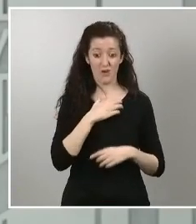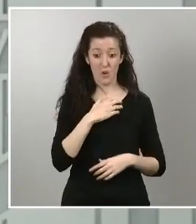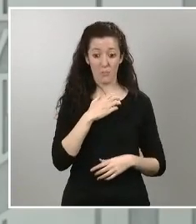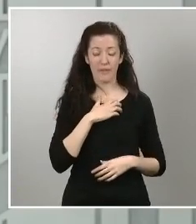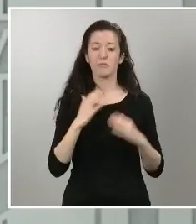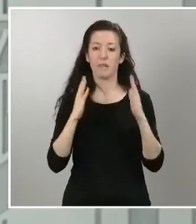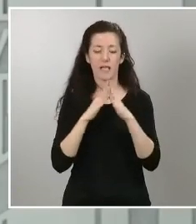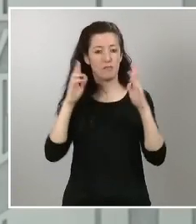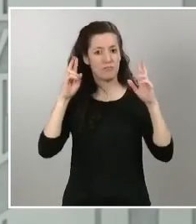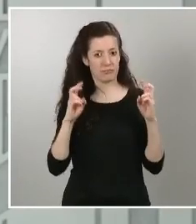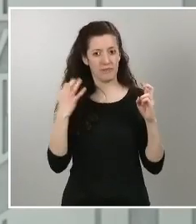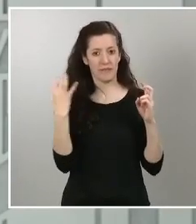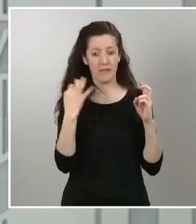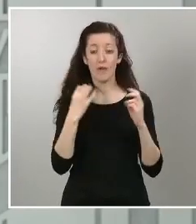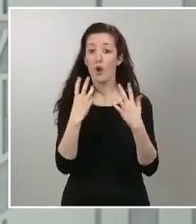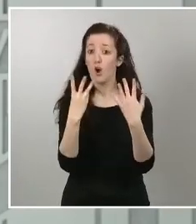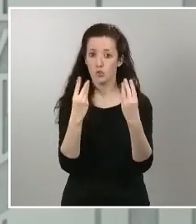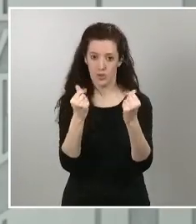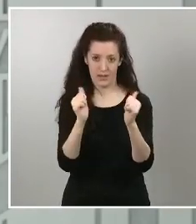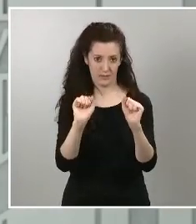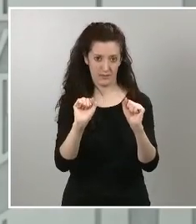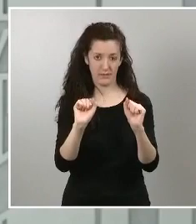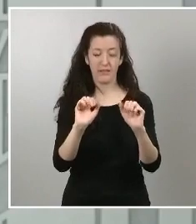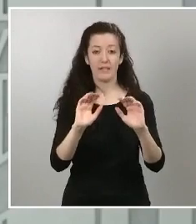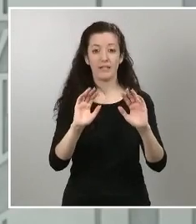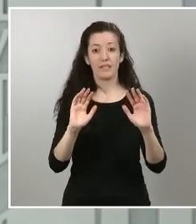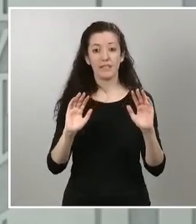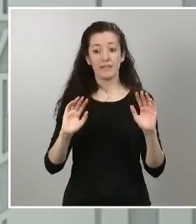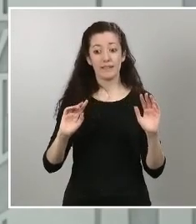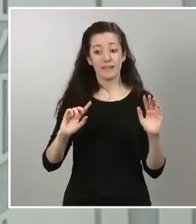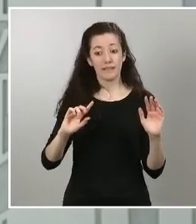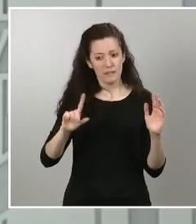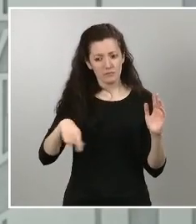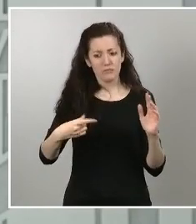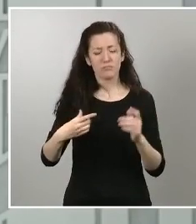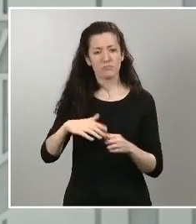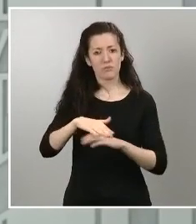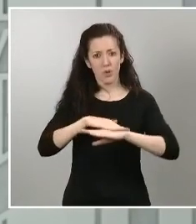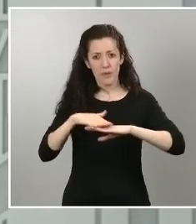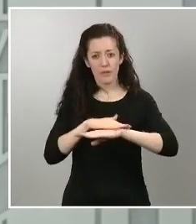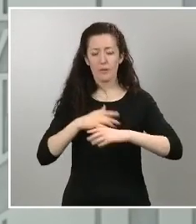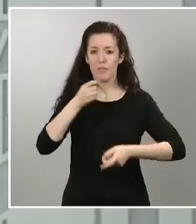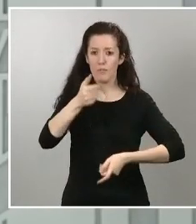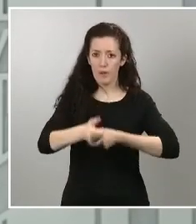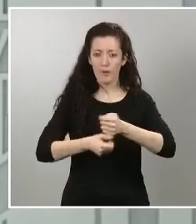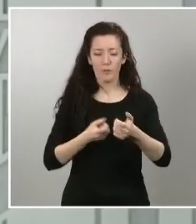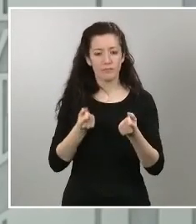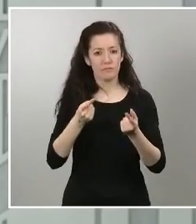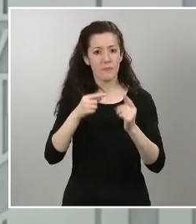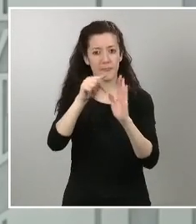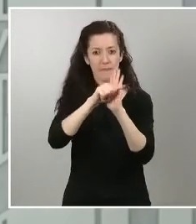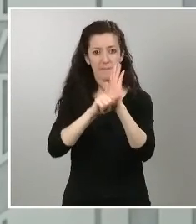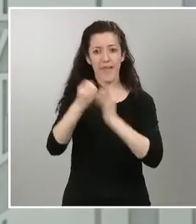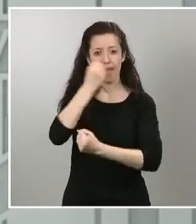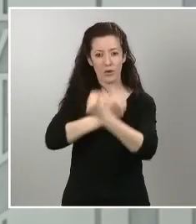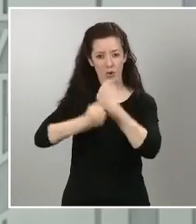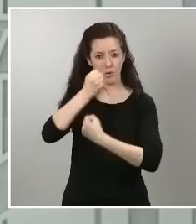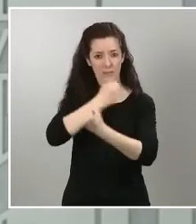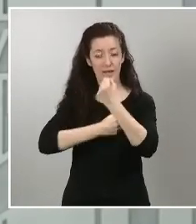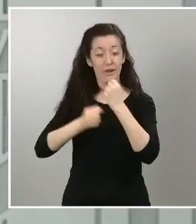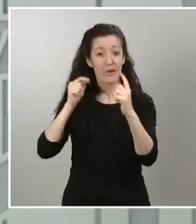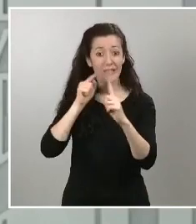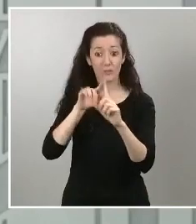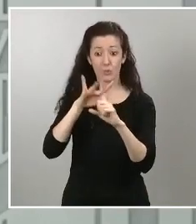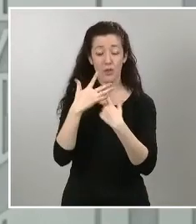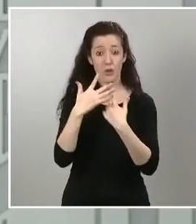seguiremos trayendo desde el gobierno medidas económicas que contribuyan al fortalecimiento de esa situación para que en el momento